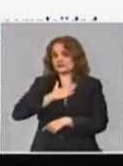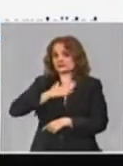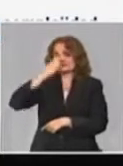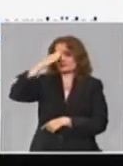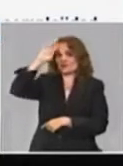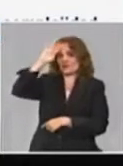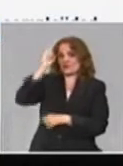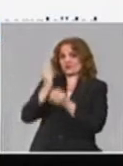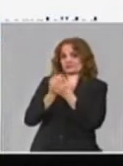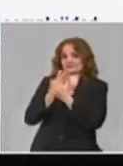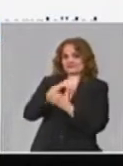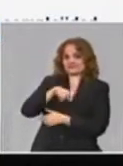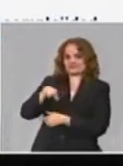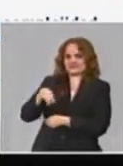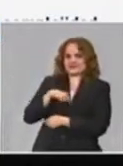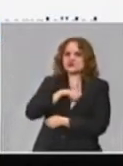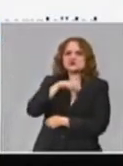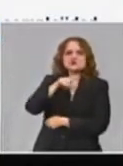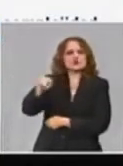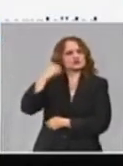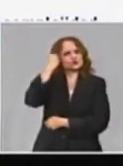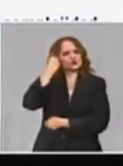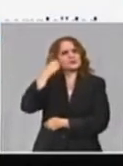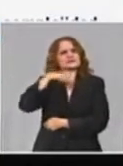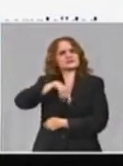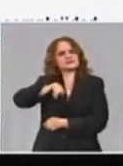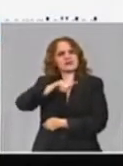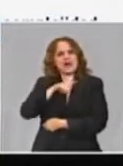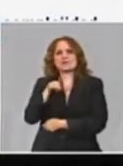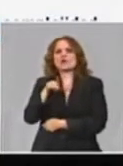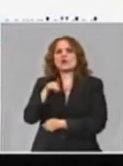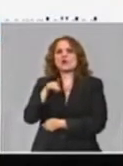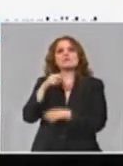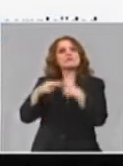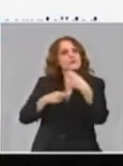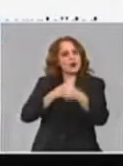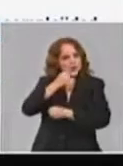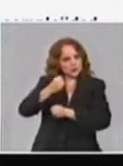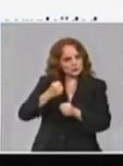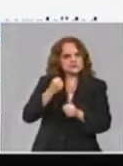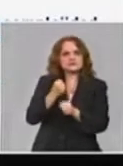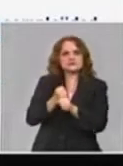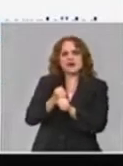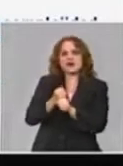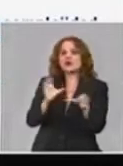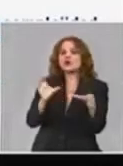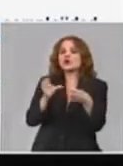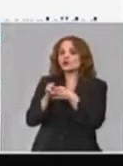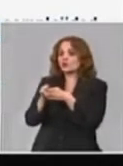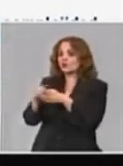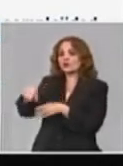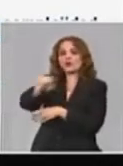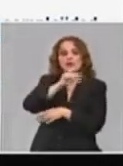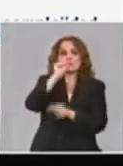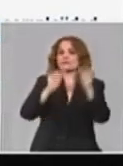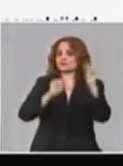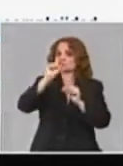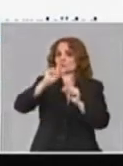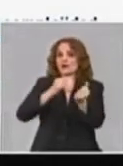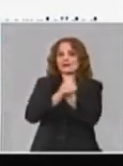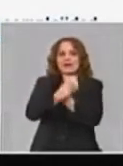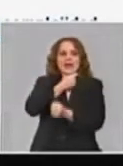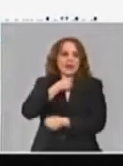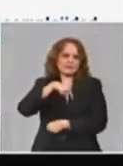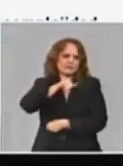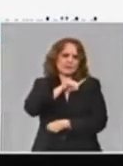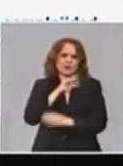por hacer intervenciones preventivas para personas de riesgo, grupos de riesgo, por ejemplo, en los hogares de ancianos de La